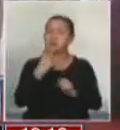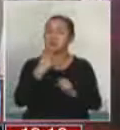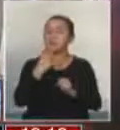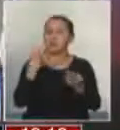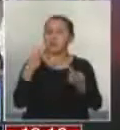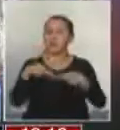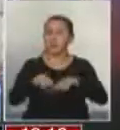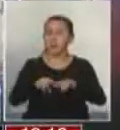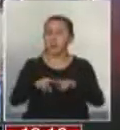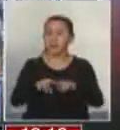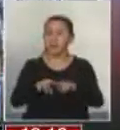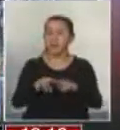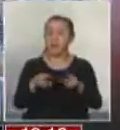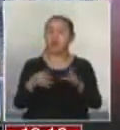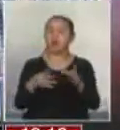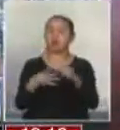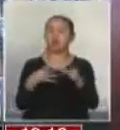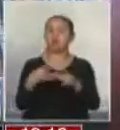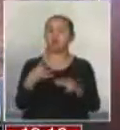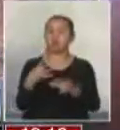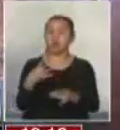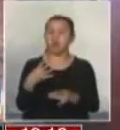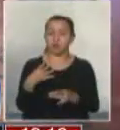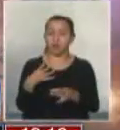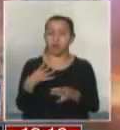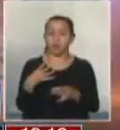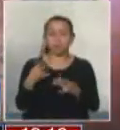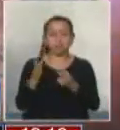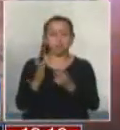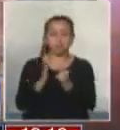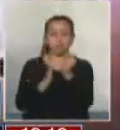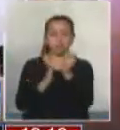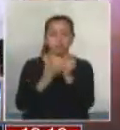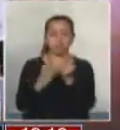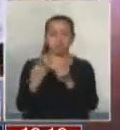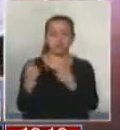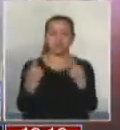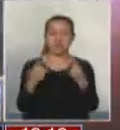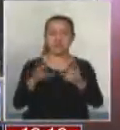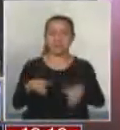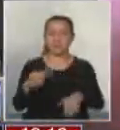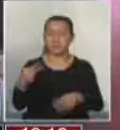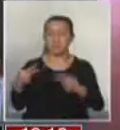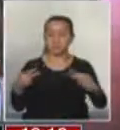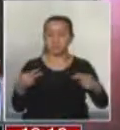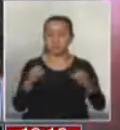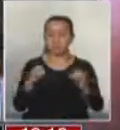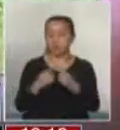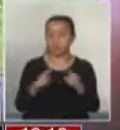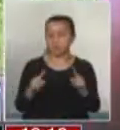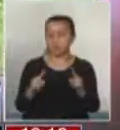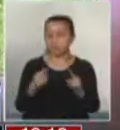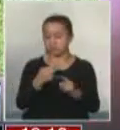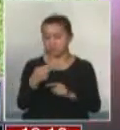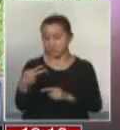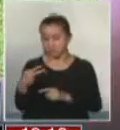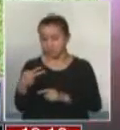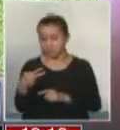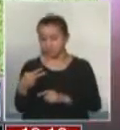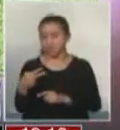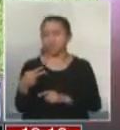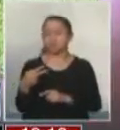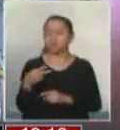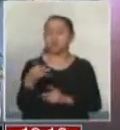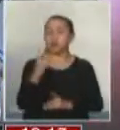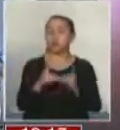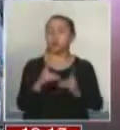pareja es una opción alternativa válida para parejas del mismo sexo o de distinto sexo. Y algunos quieren que sea solamente para